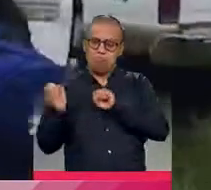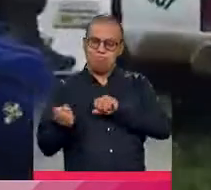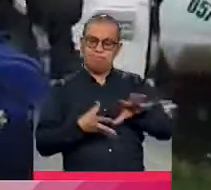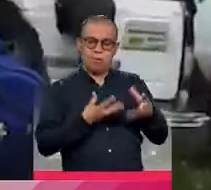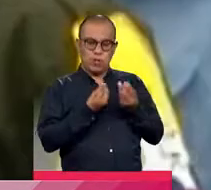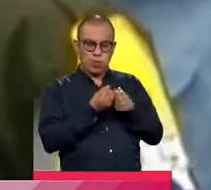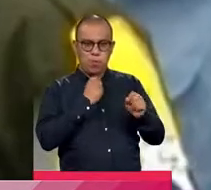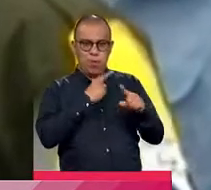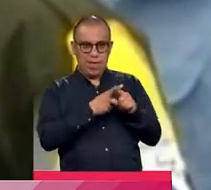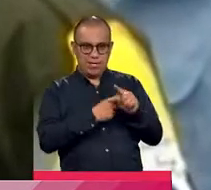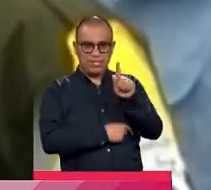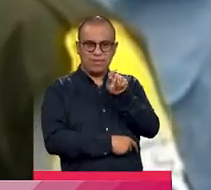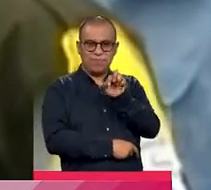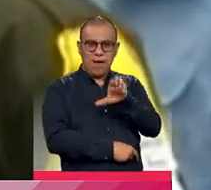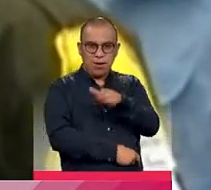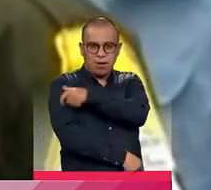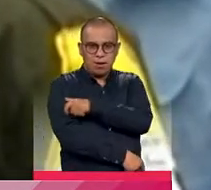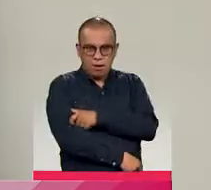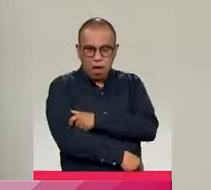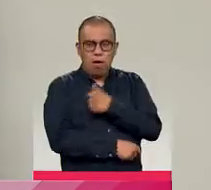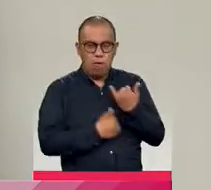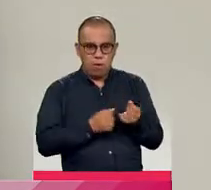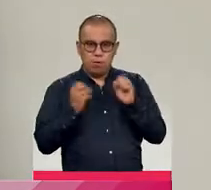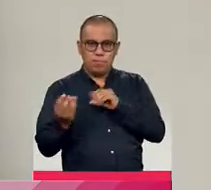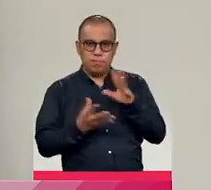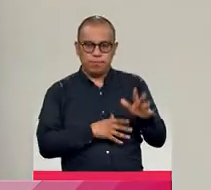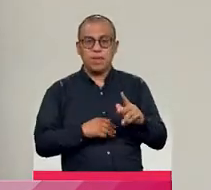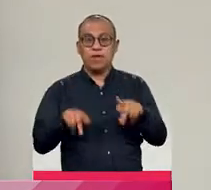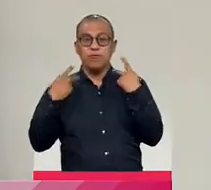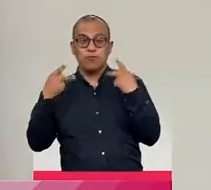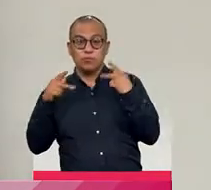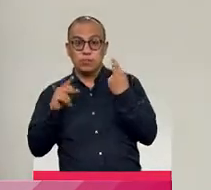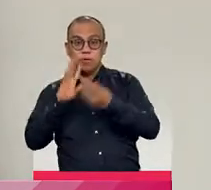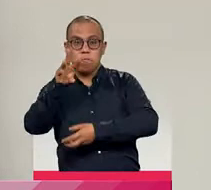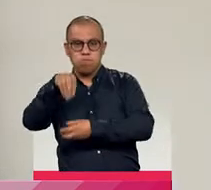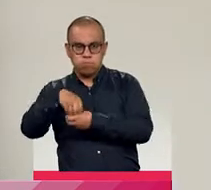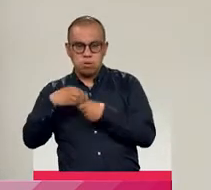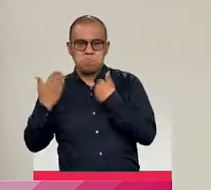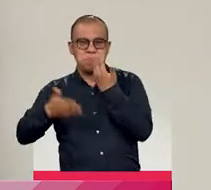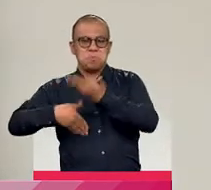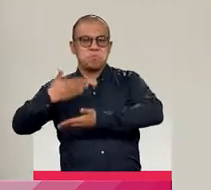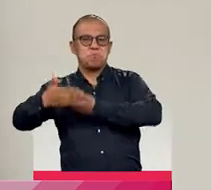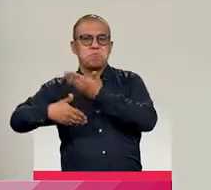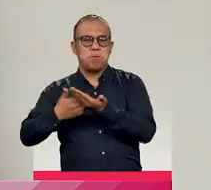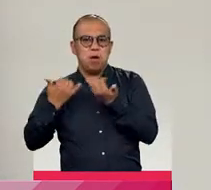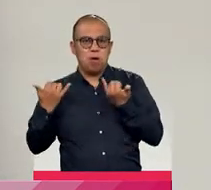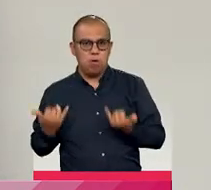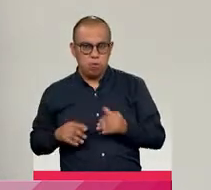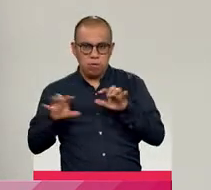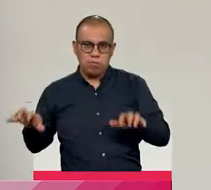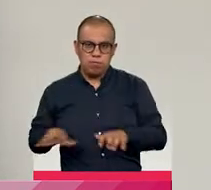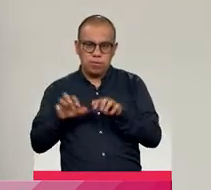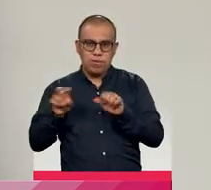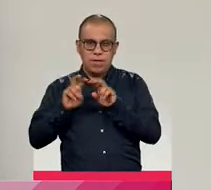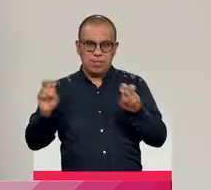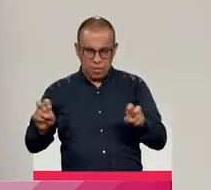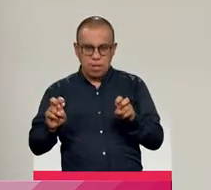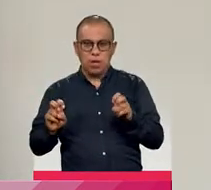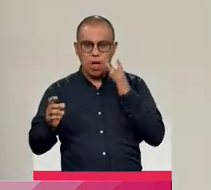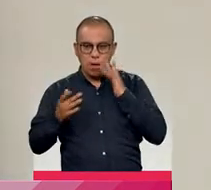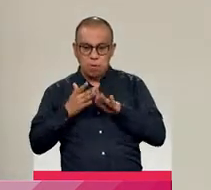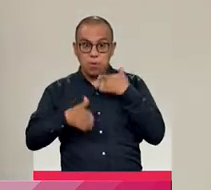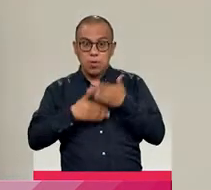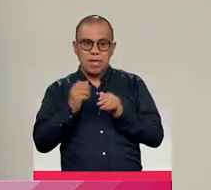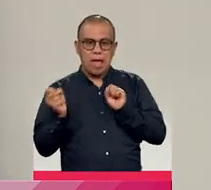extinta guerrilla de las FARC. En Fusagasugá hay un proceso bastante rescatable que está relacionado con la población reincorporada,